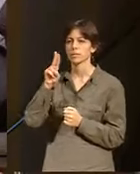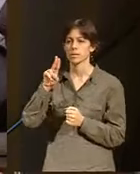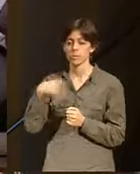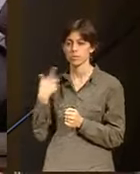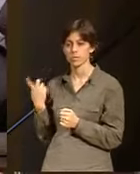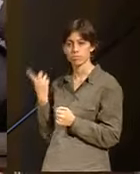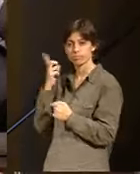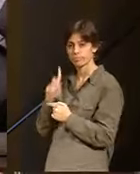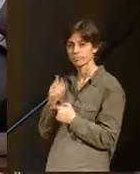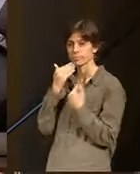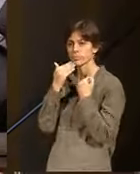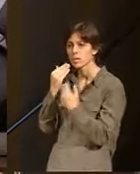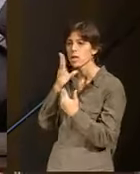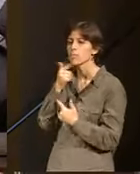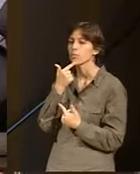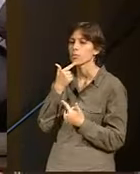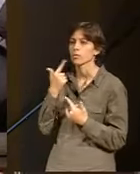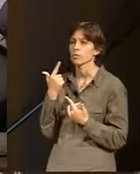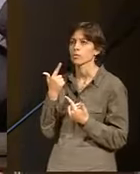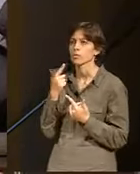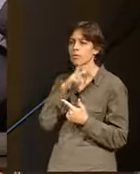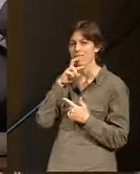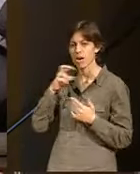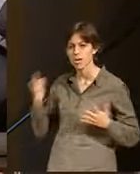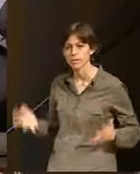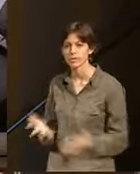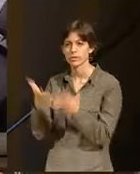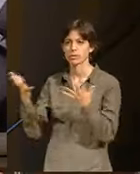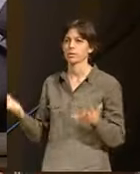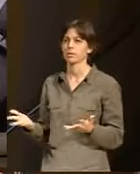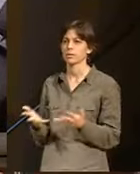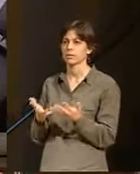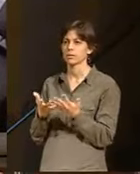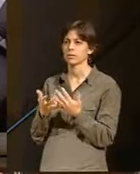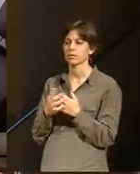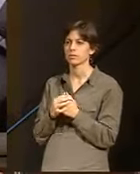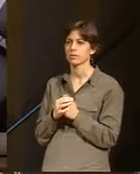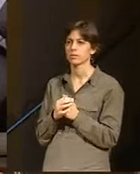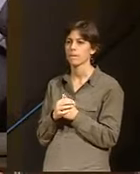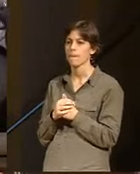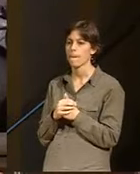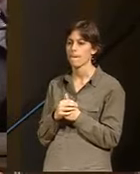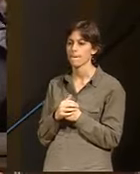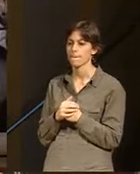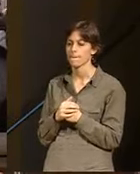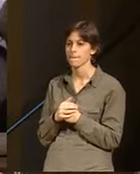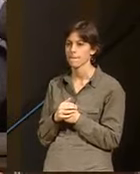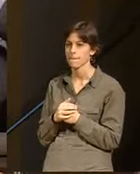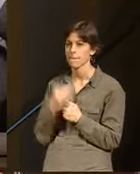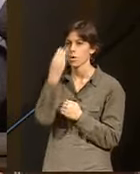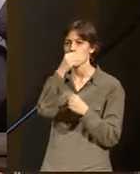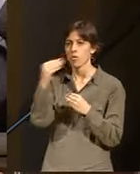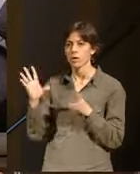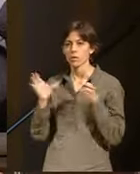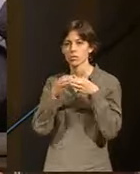en el fomento de esos valores y en el fomento del apoyo a la juventud,